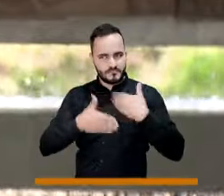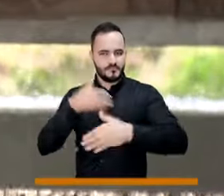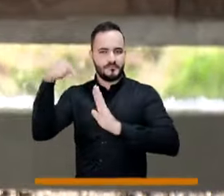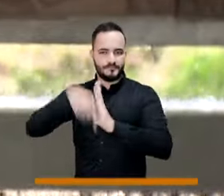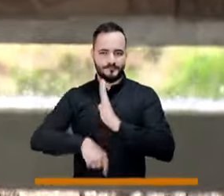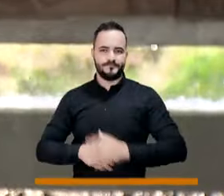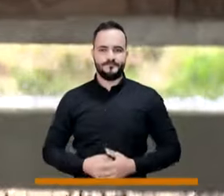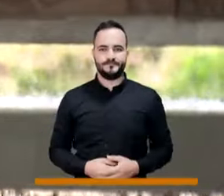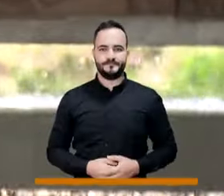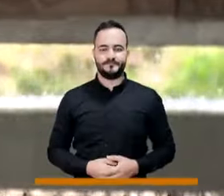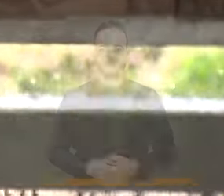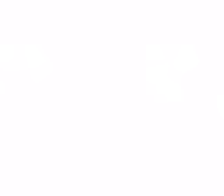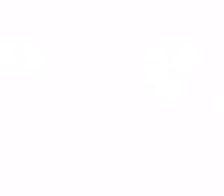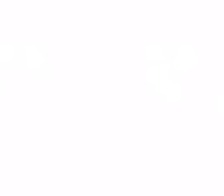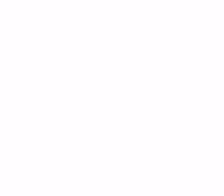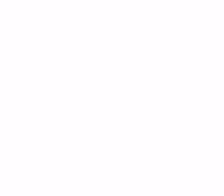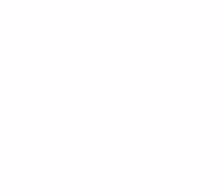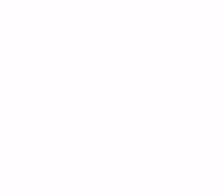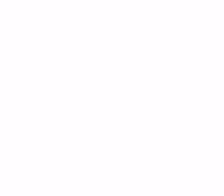movilización